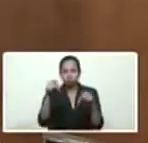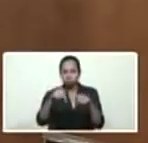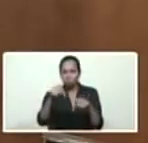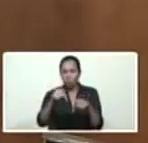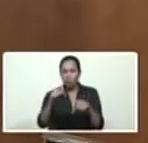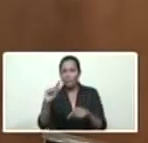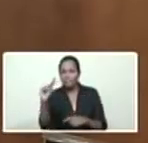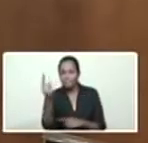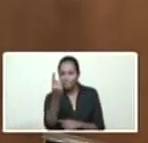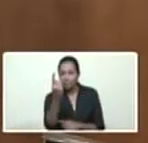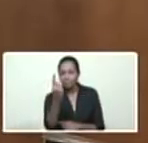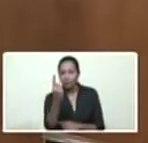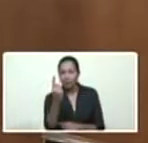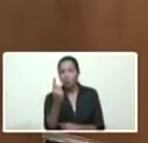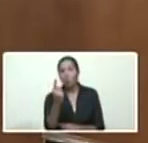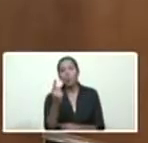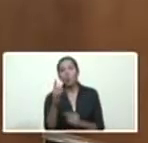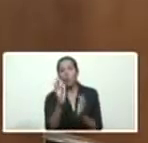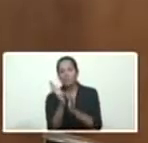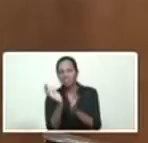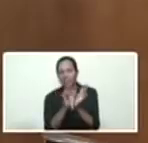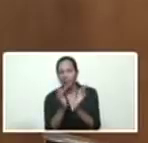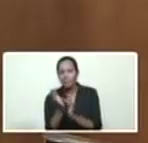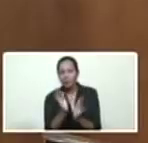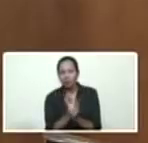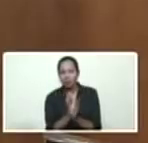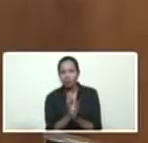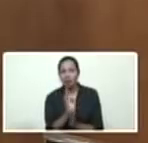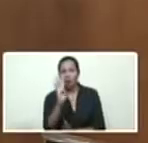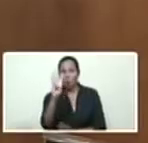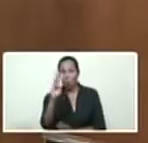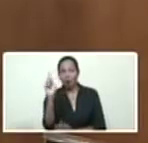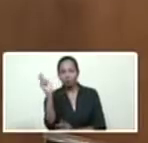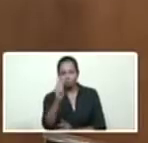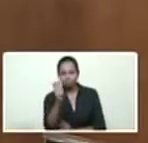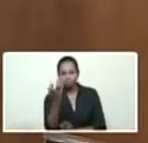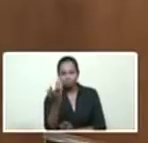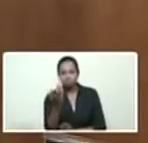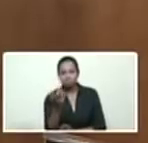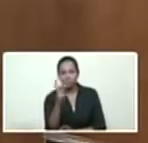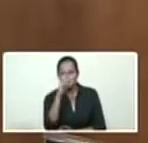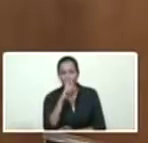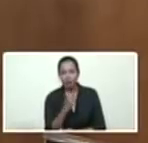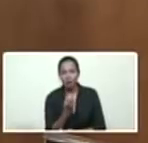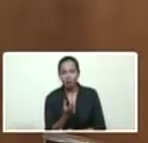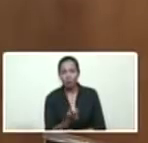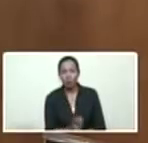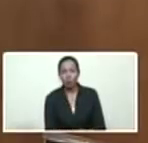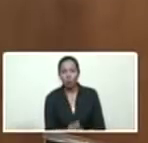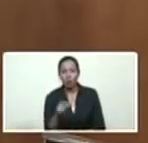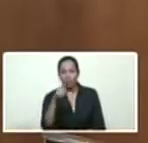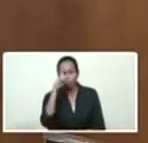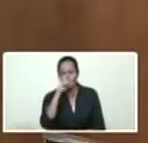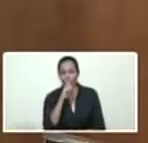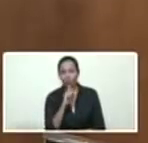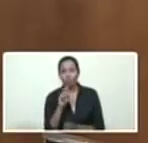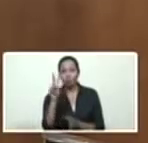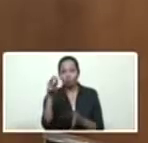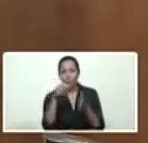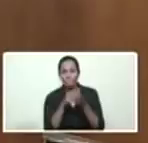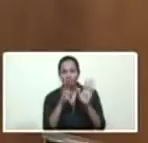lunes, el primero de abril del cuarto mes, el mes de abril del año 2019.